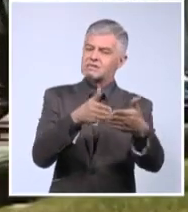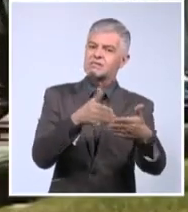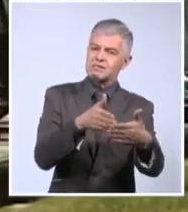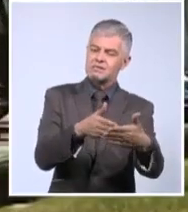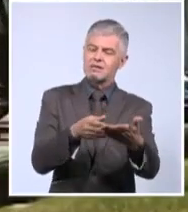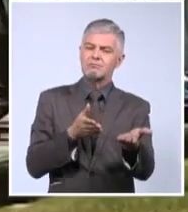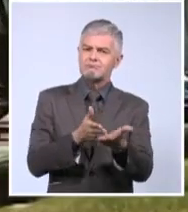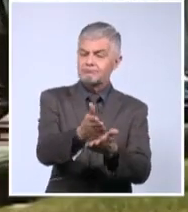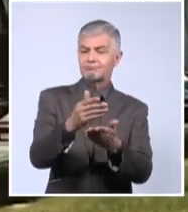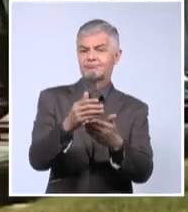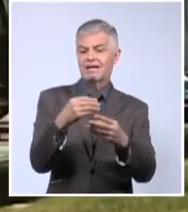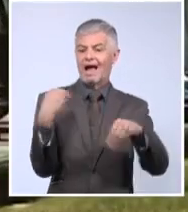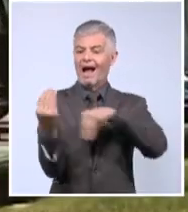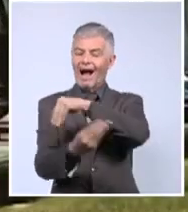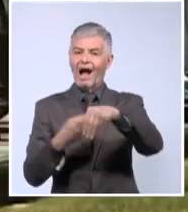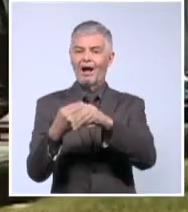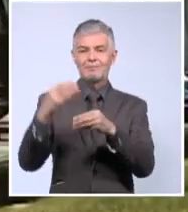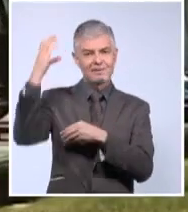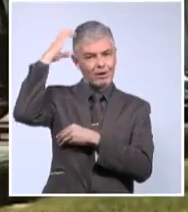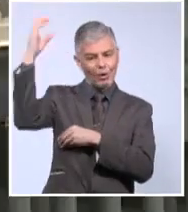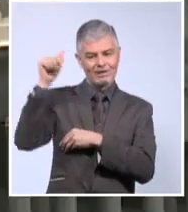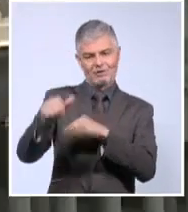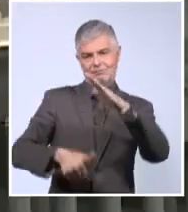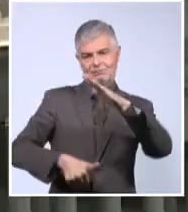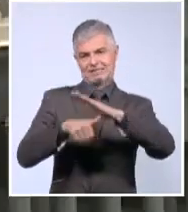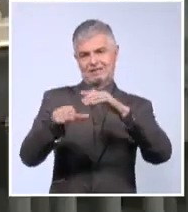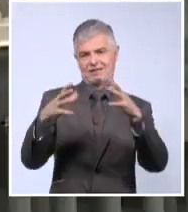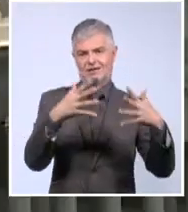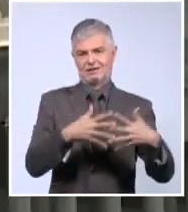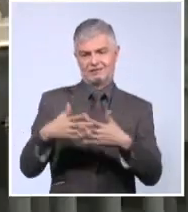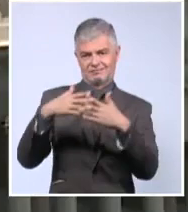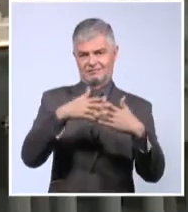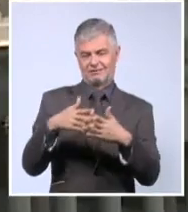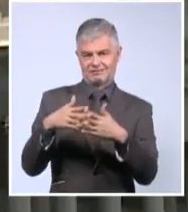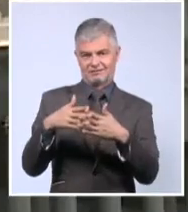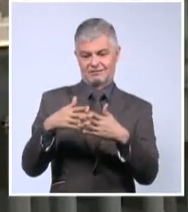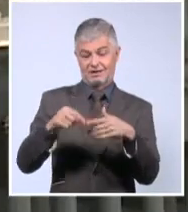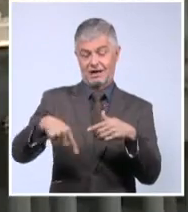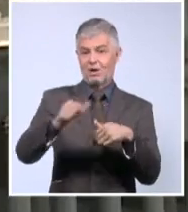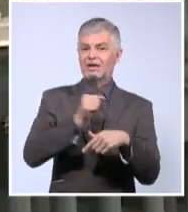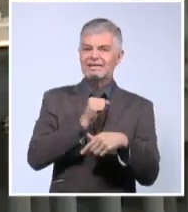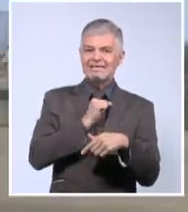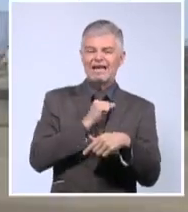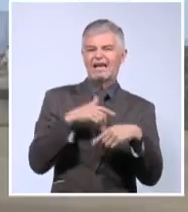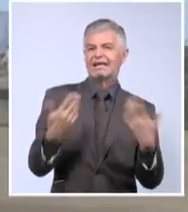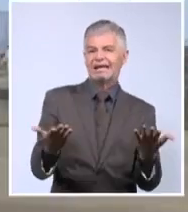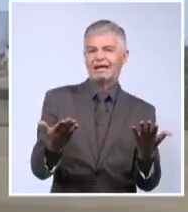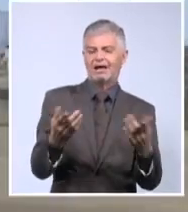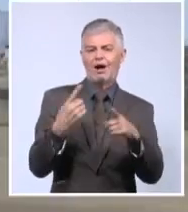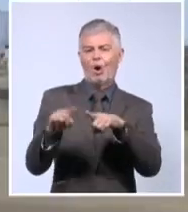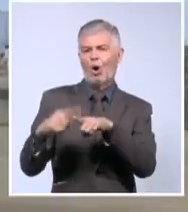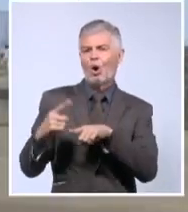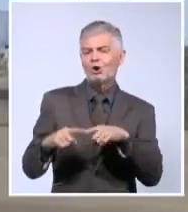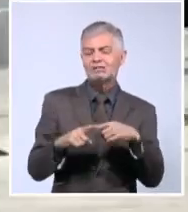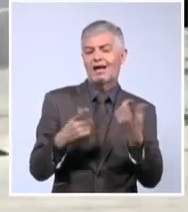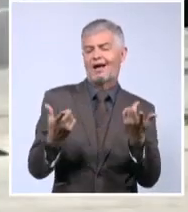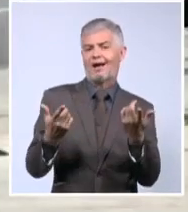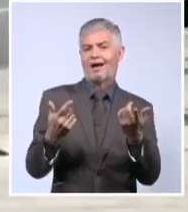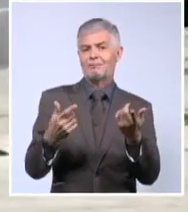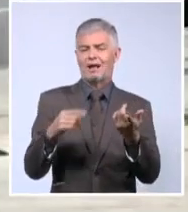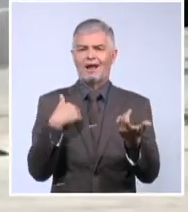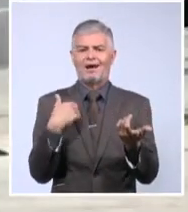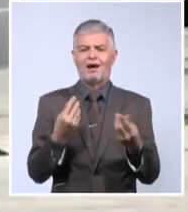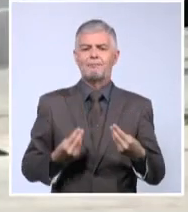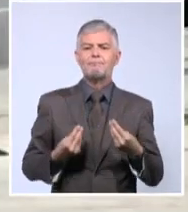un cambio de gobierno en la Casa Blanca, las fuerzas más reaccionarias intentan hacer valer esa famosa licencia para desatar su odio